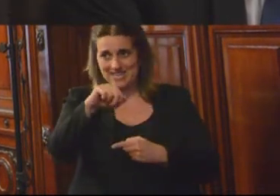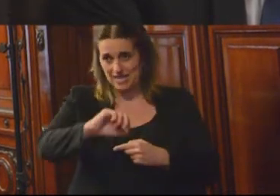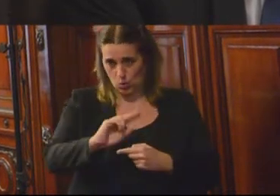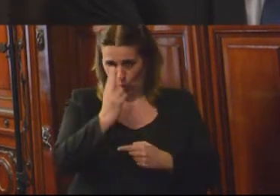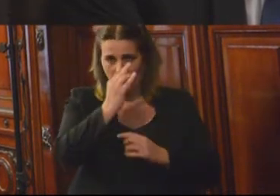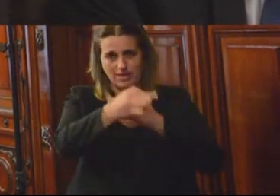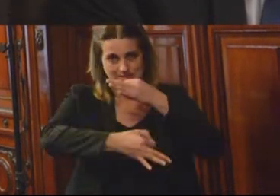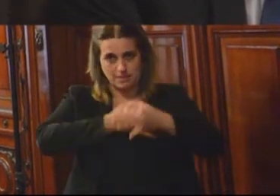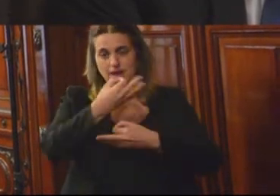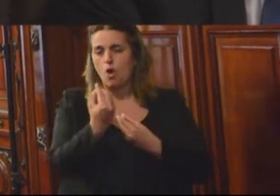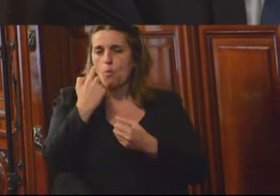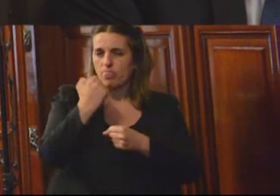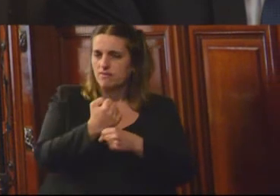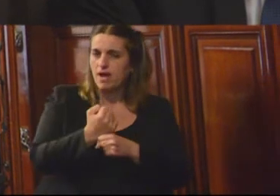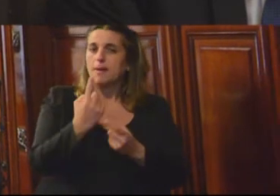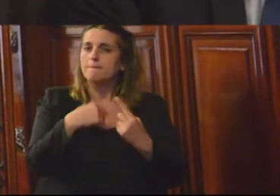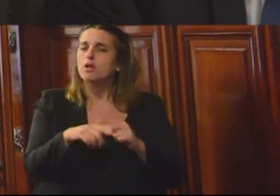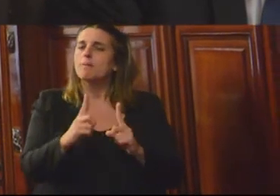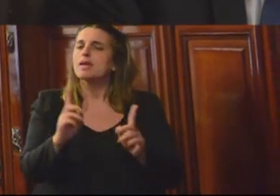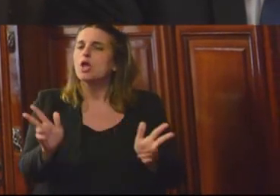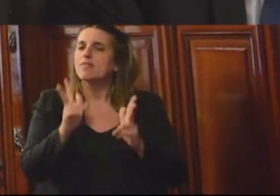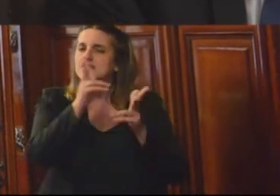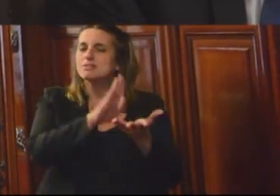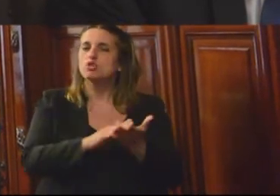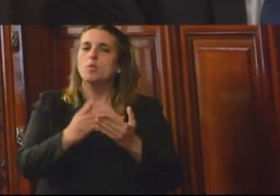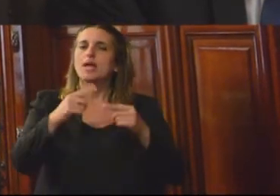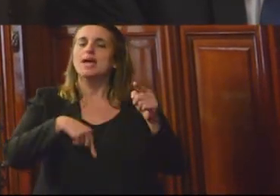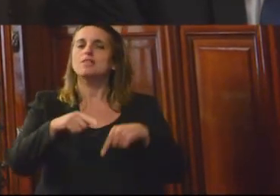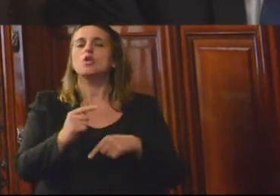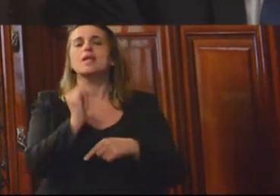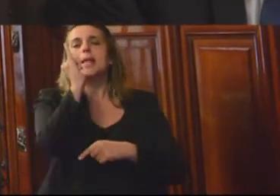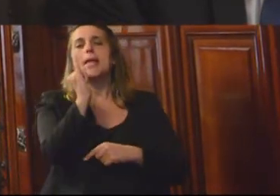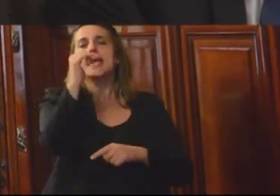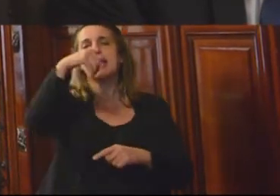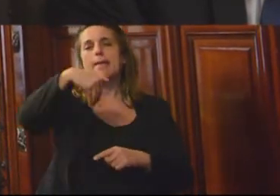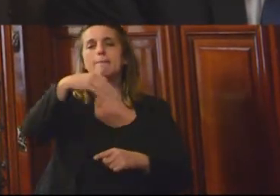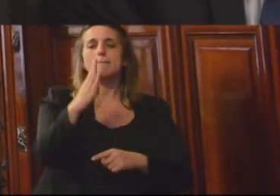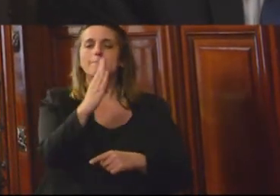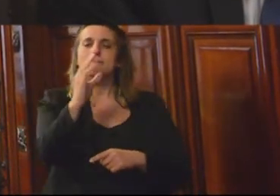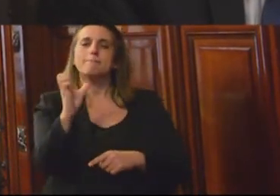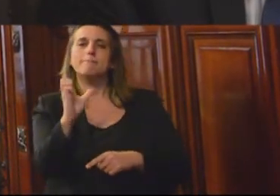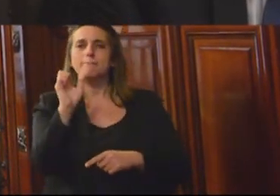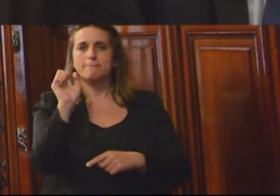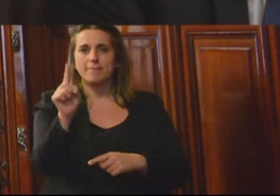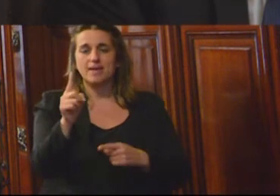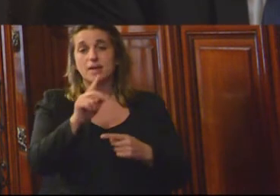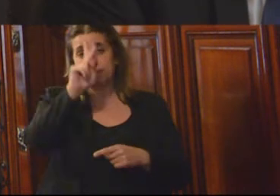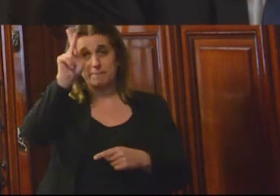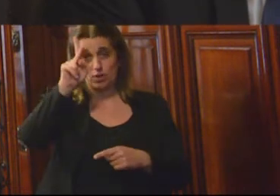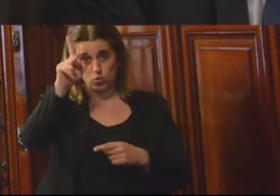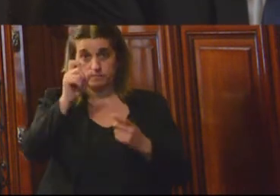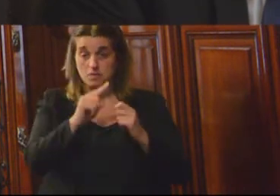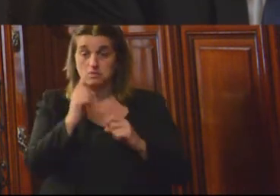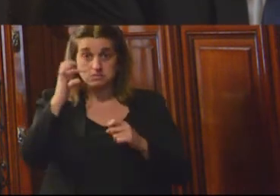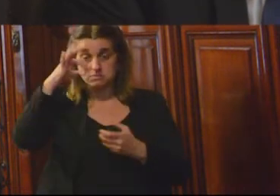continuación, quiero destacar lo que se realizó y la gestión realizada por el INPE en San Pedro de Lurigancho, Perú, una